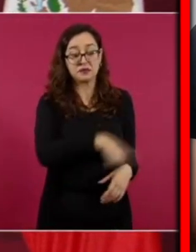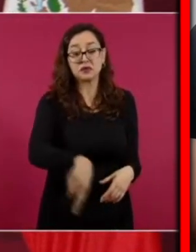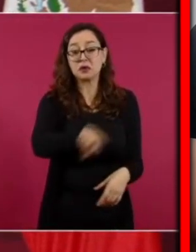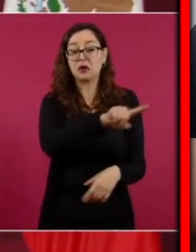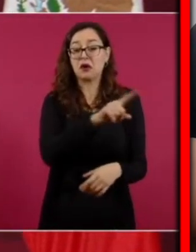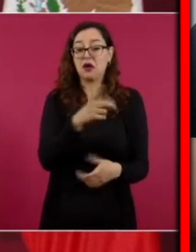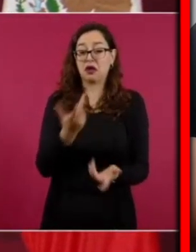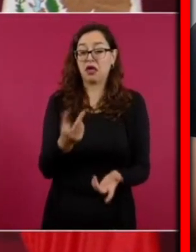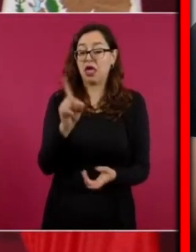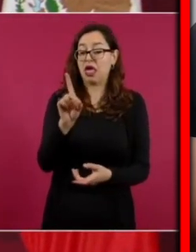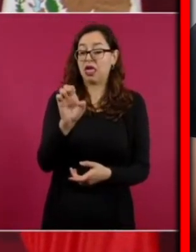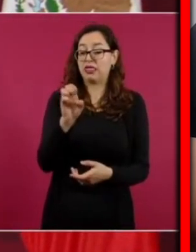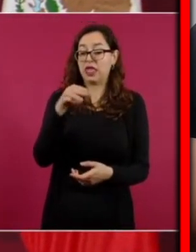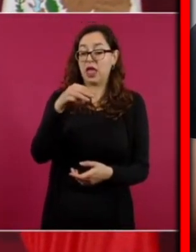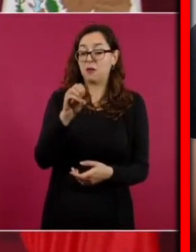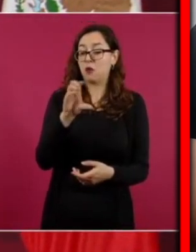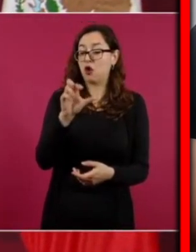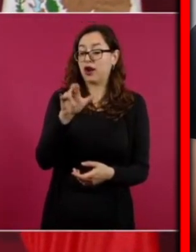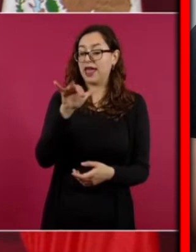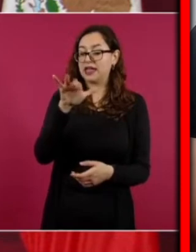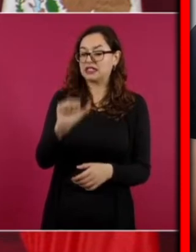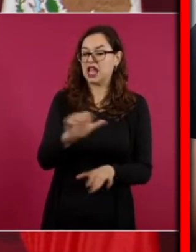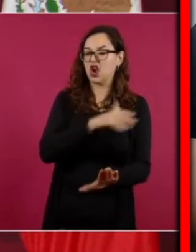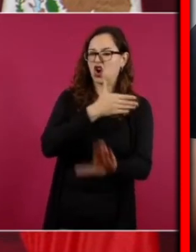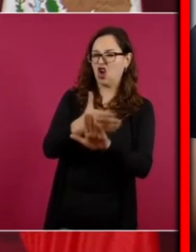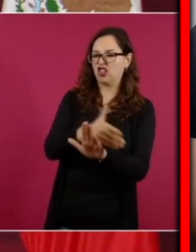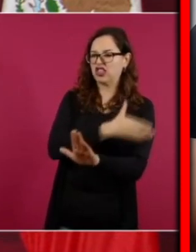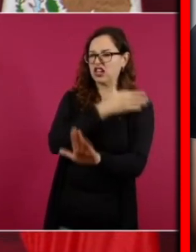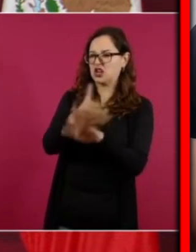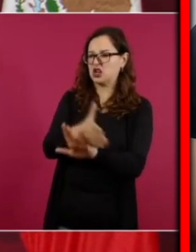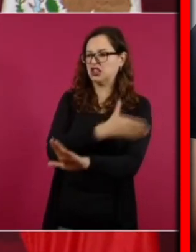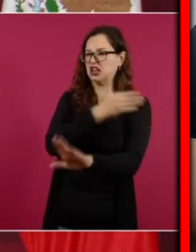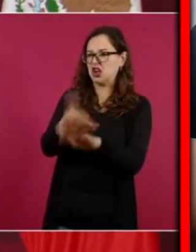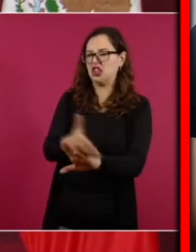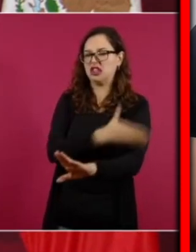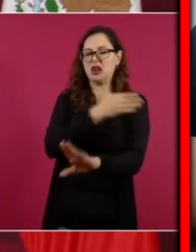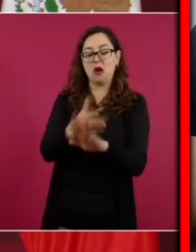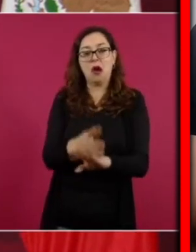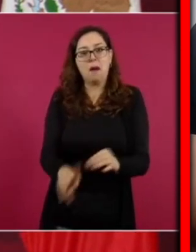sean los que manejen el INE